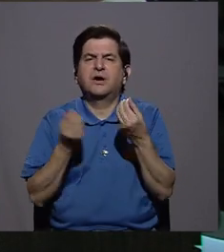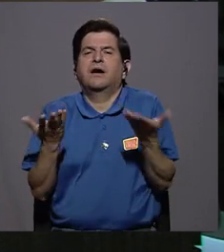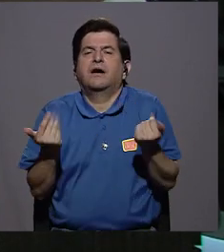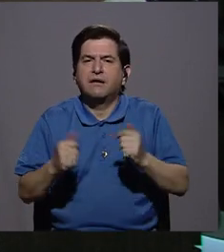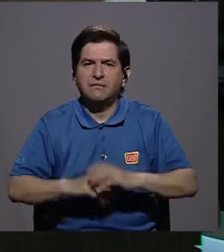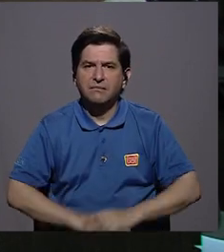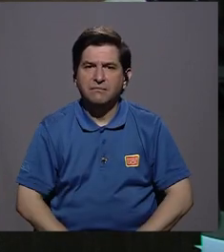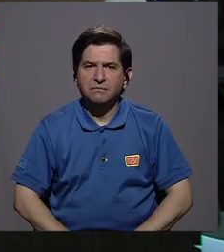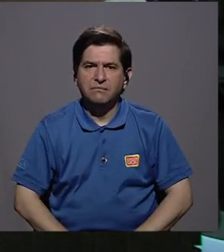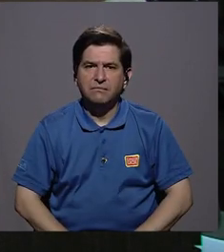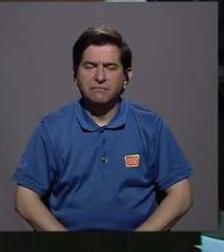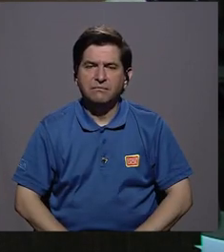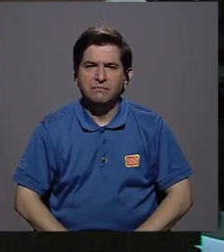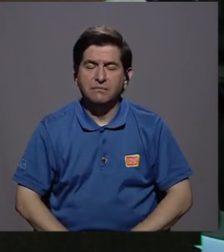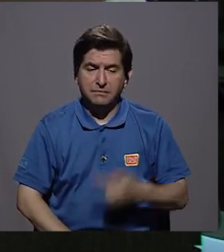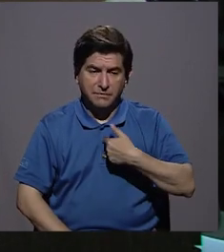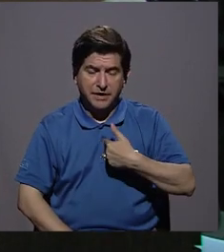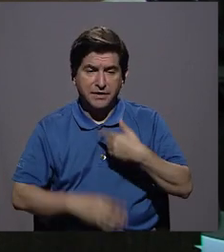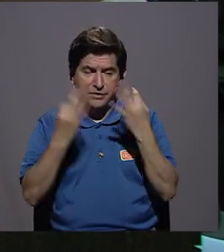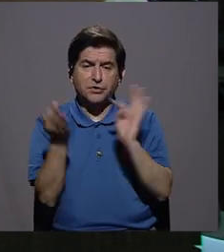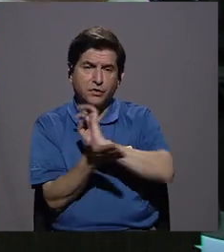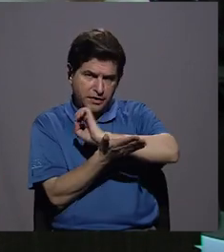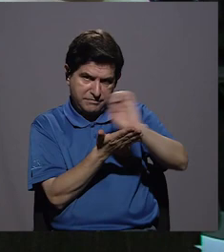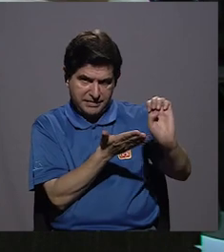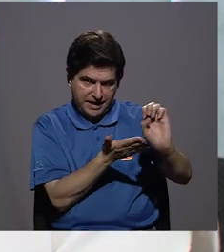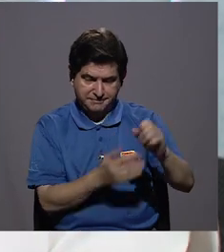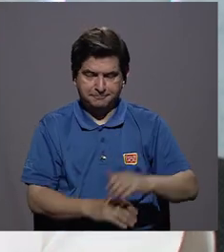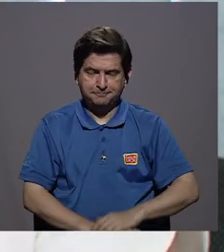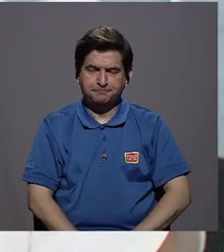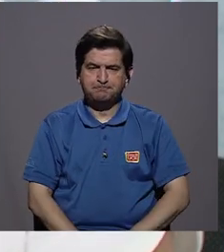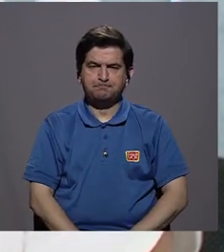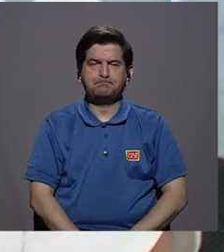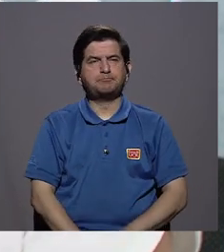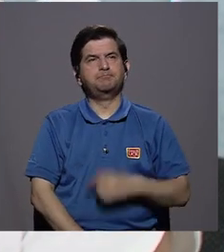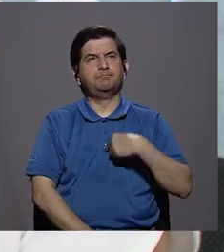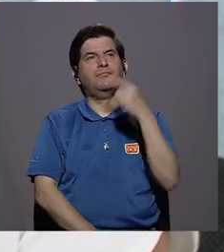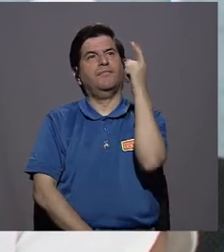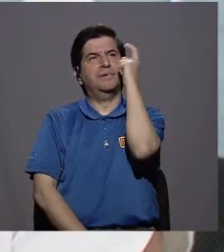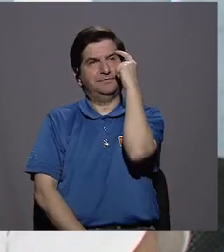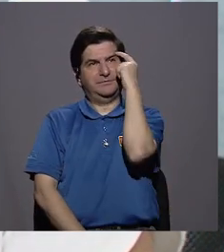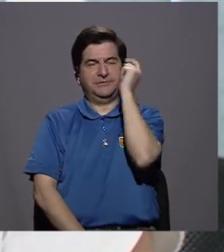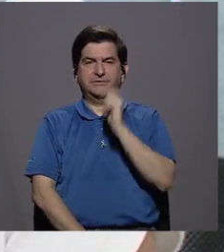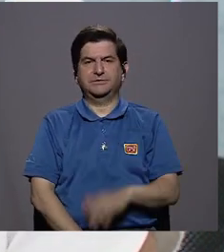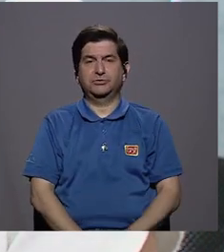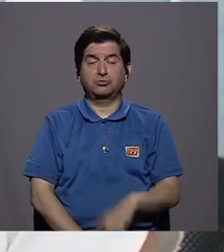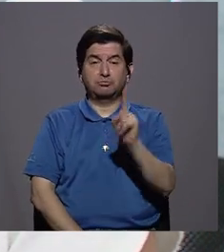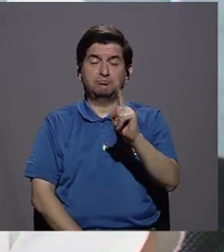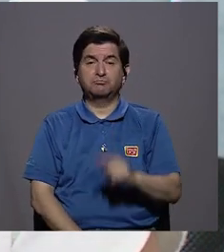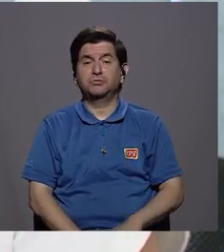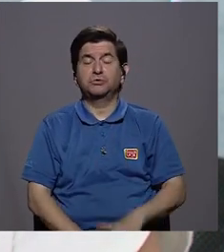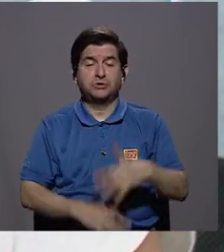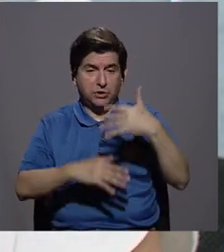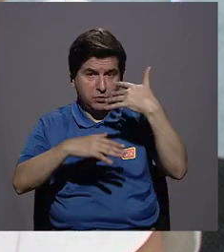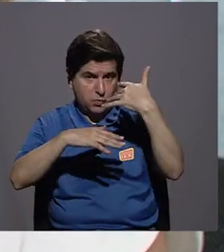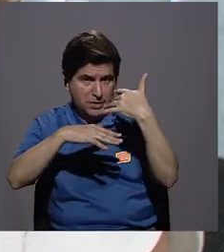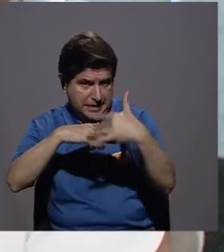para evitarlo? Bueno, yo pienso de que cuando una herida